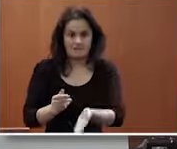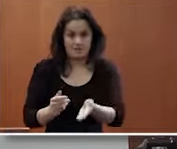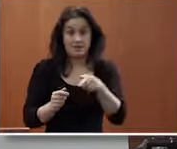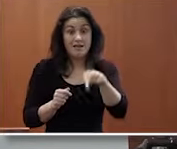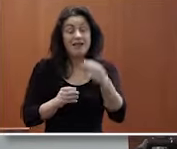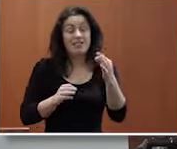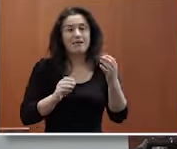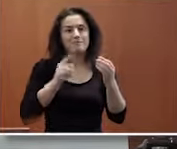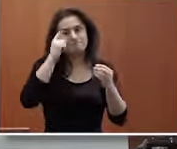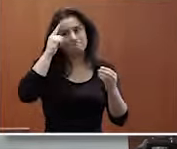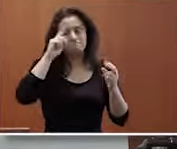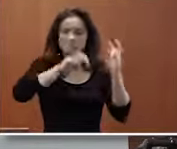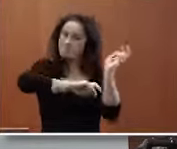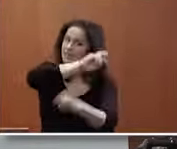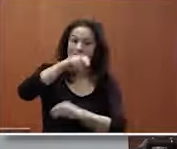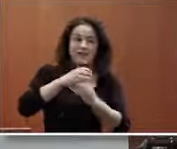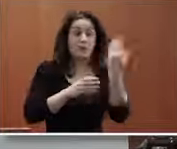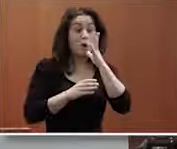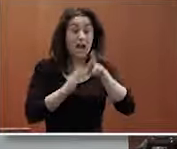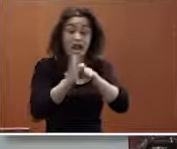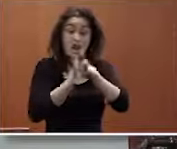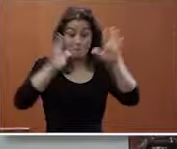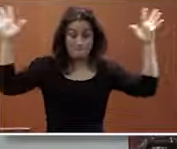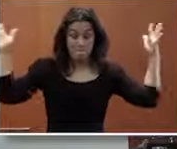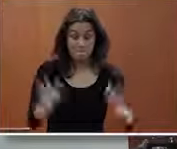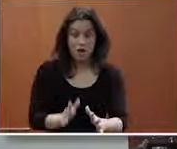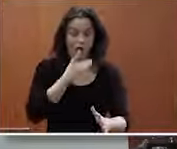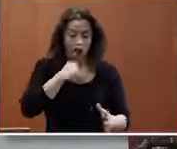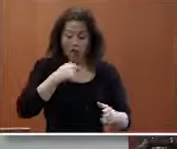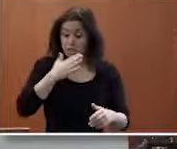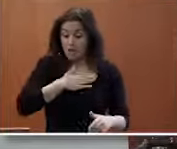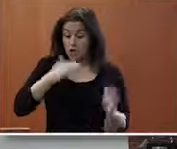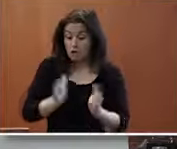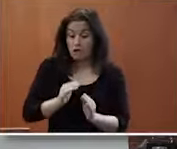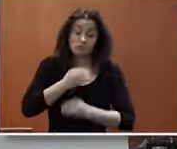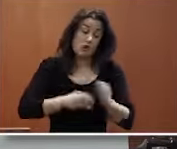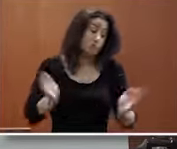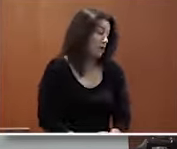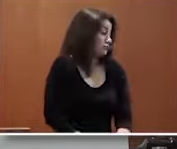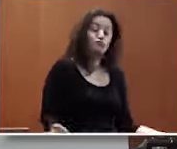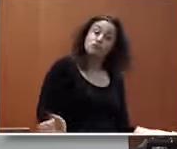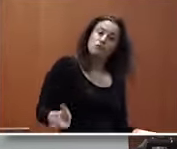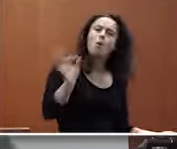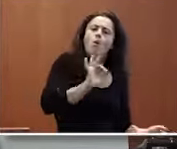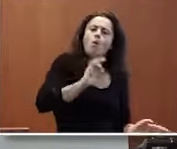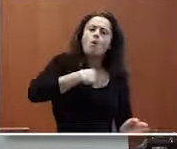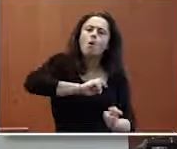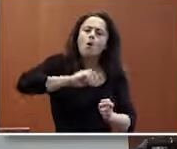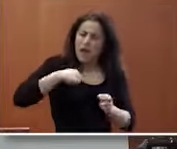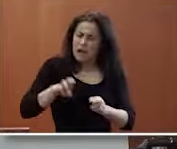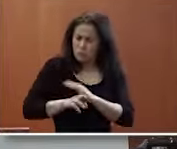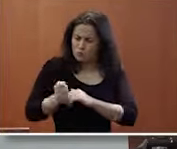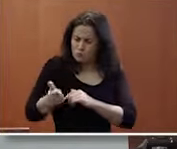también hay que innovar porque en esa disminución de recursos uno puede quedarse y decir bueno tengo menos hago menos verdad o ver qué cosas puedo hacer con menos